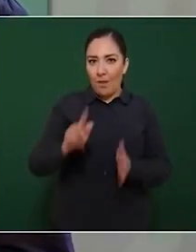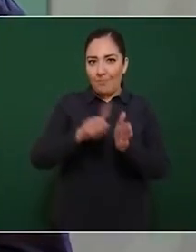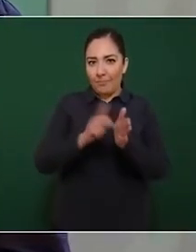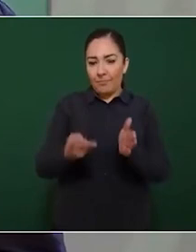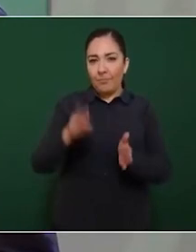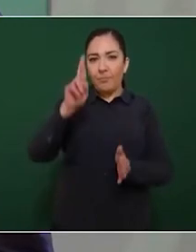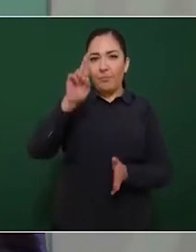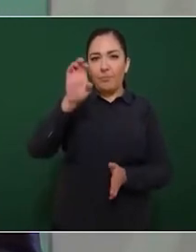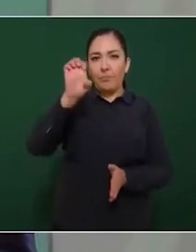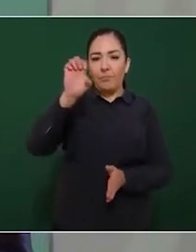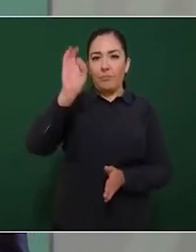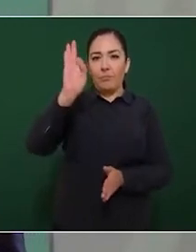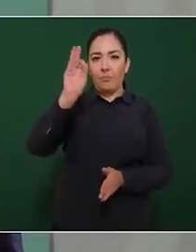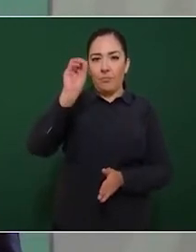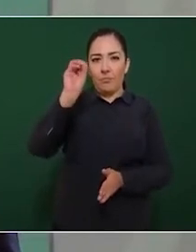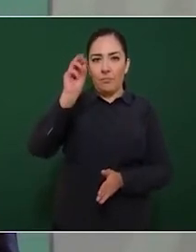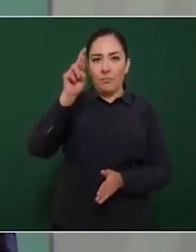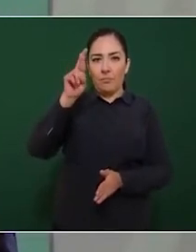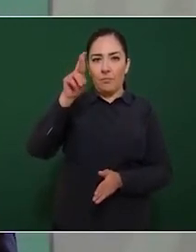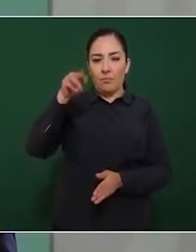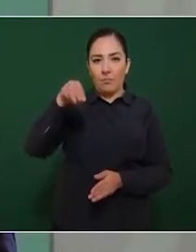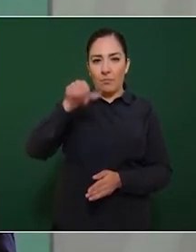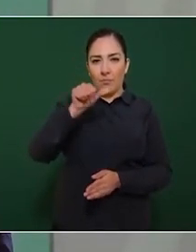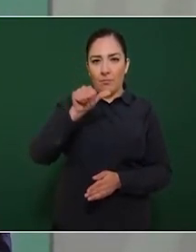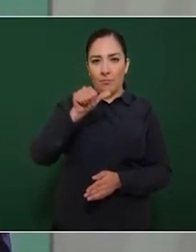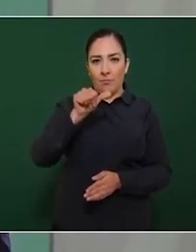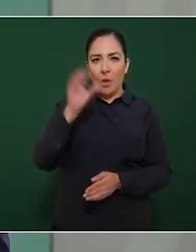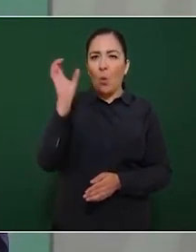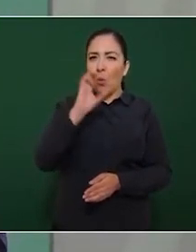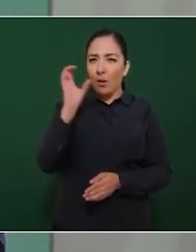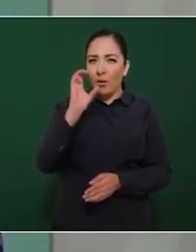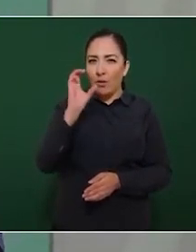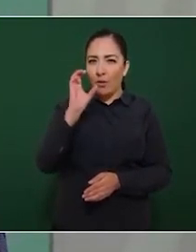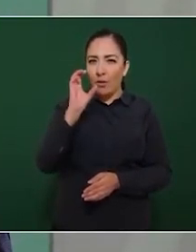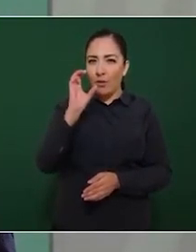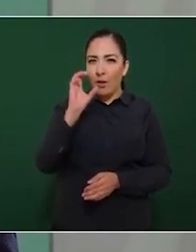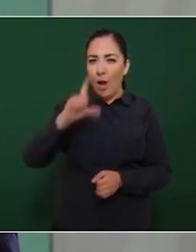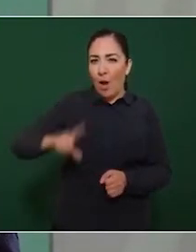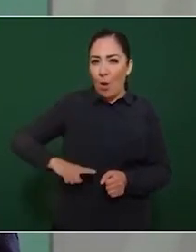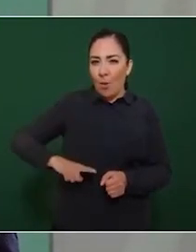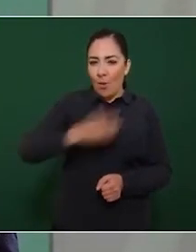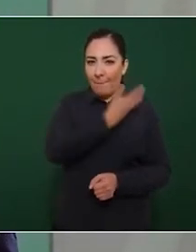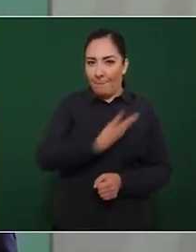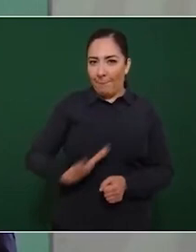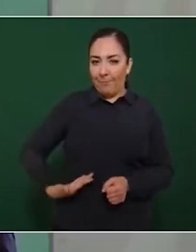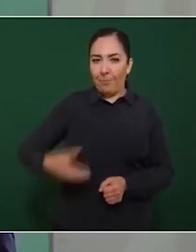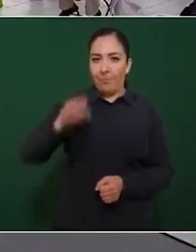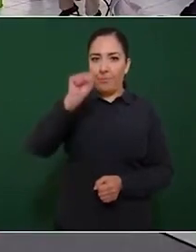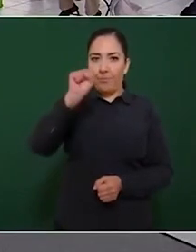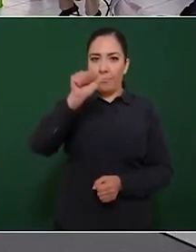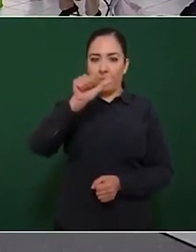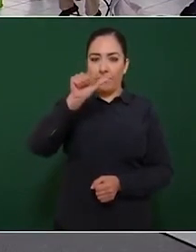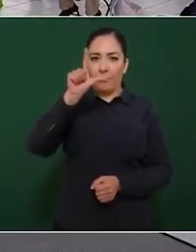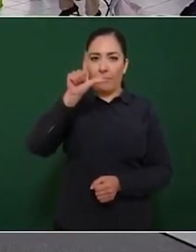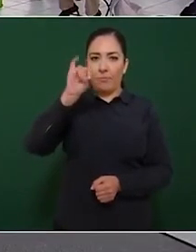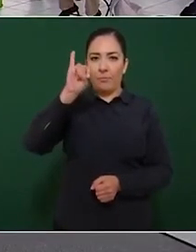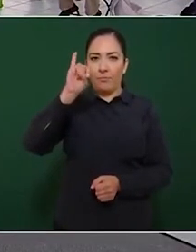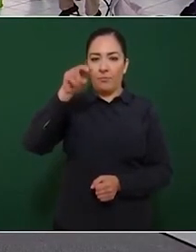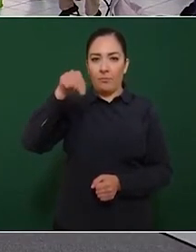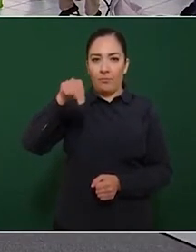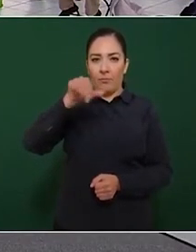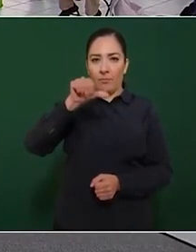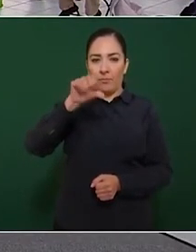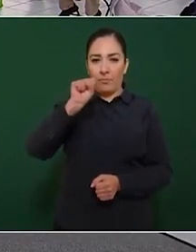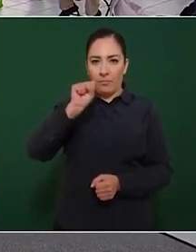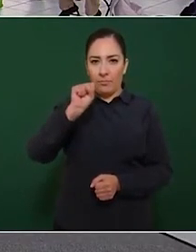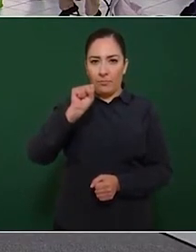funda el reforma durante el gobierno de Salinas sería bueno que